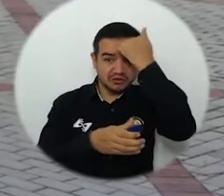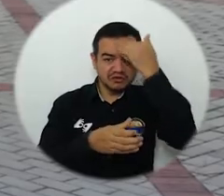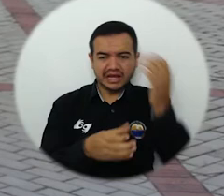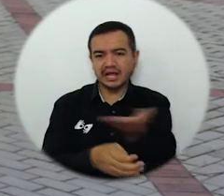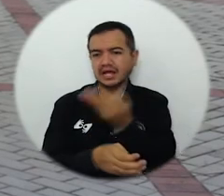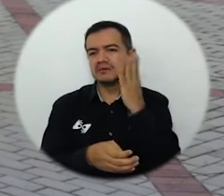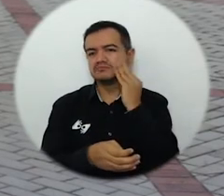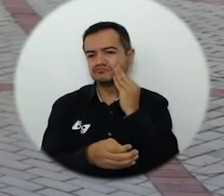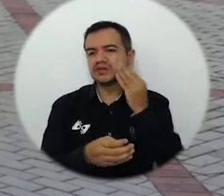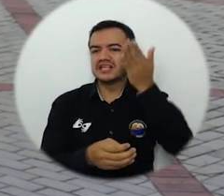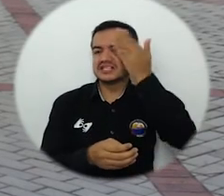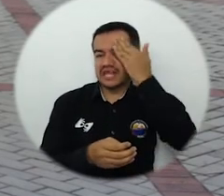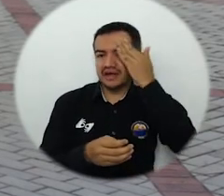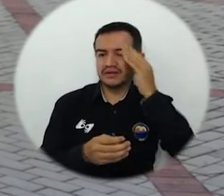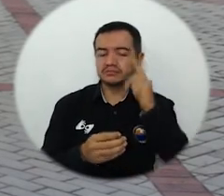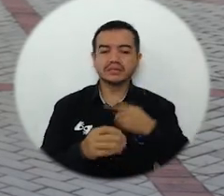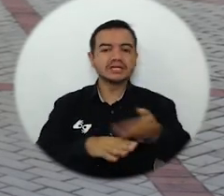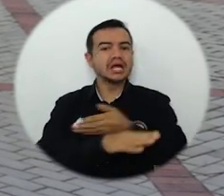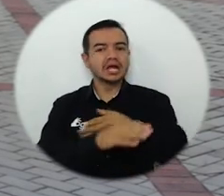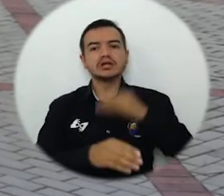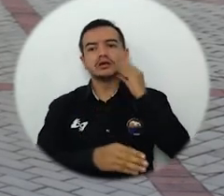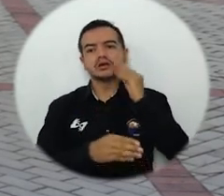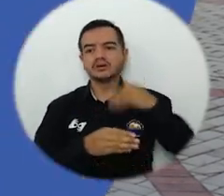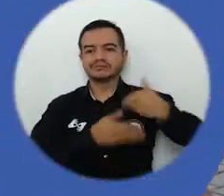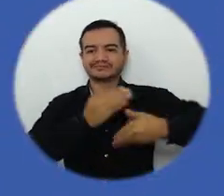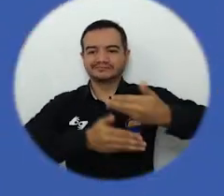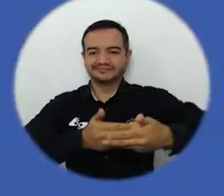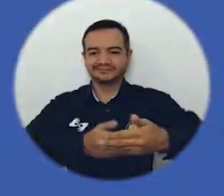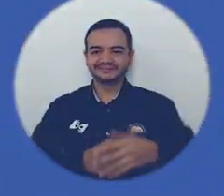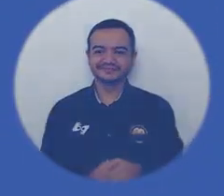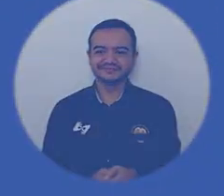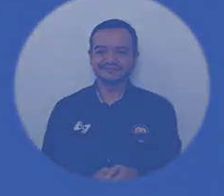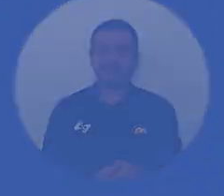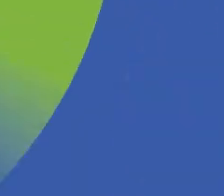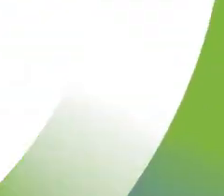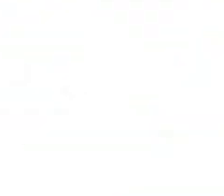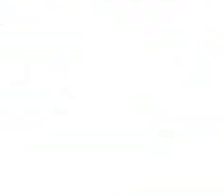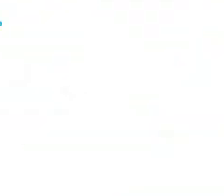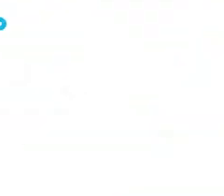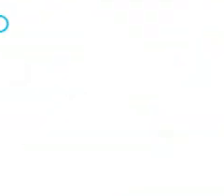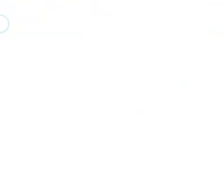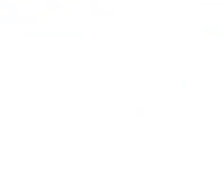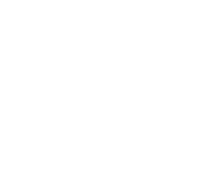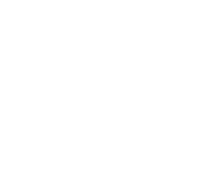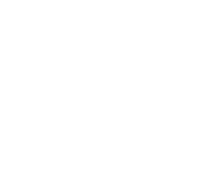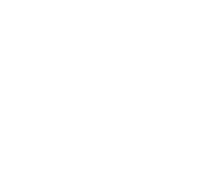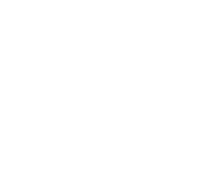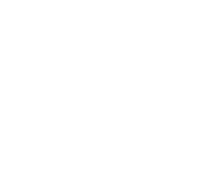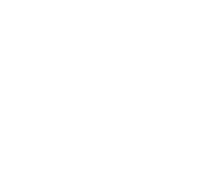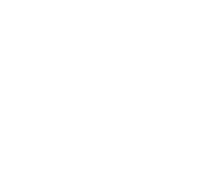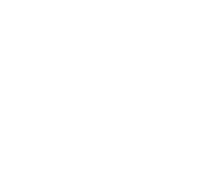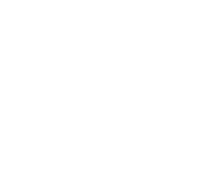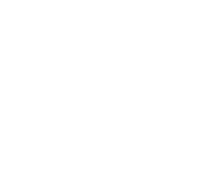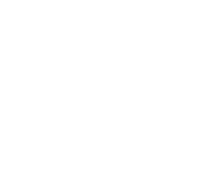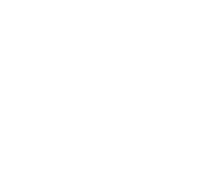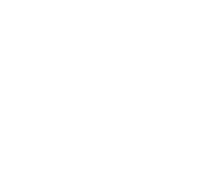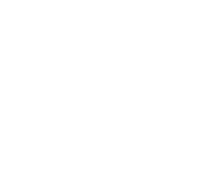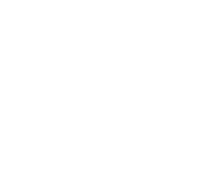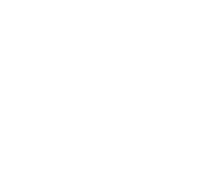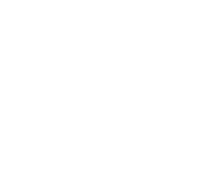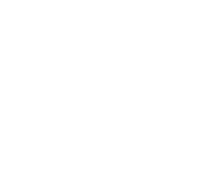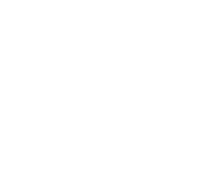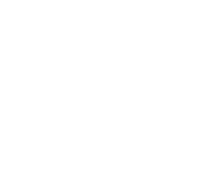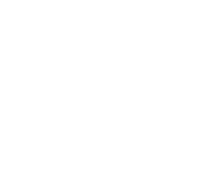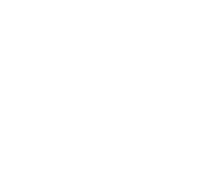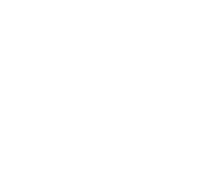escuchan del proceso, pero además que participan del proceso. Universidad del Magdalena, aún más incluyente e